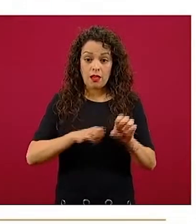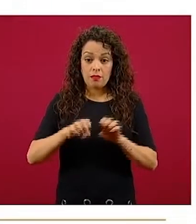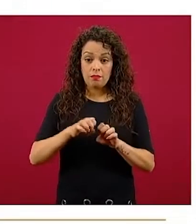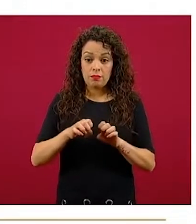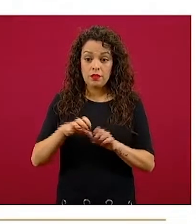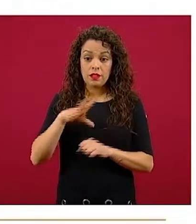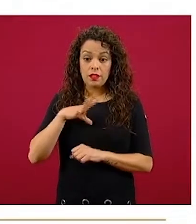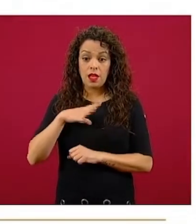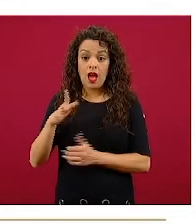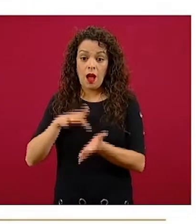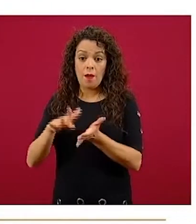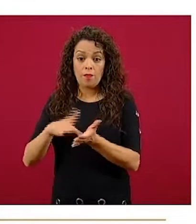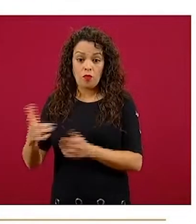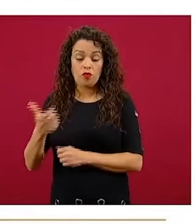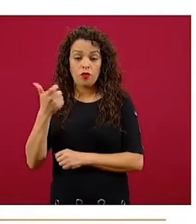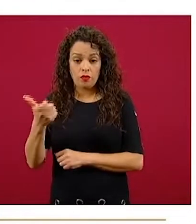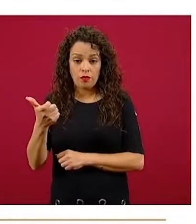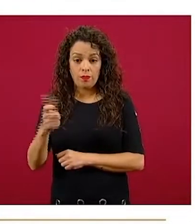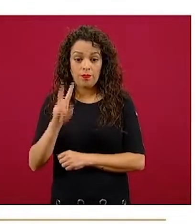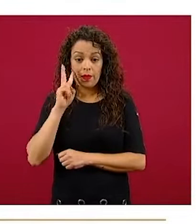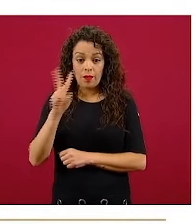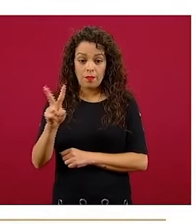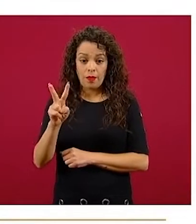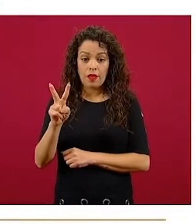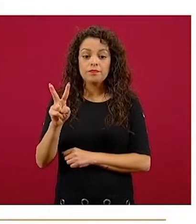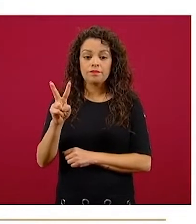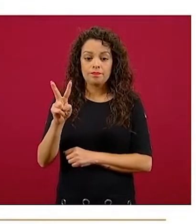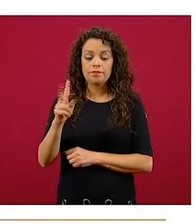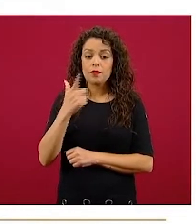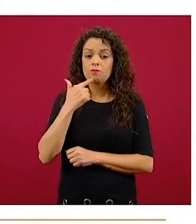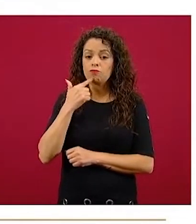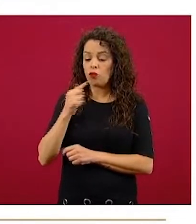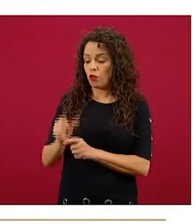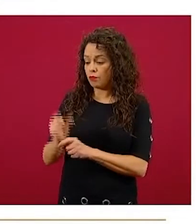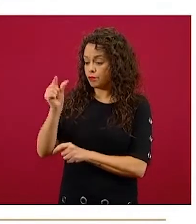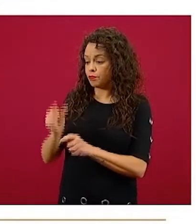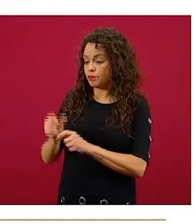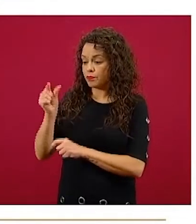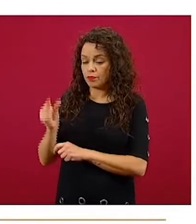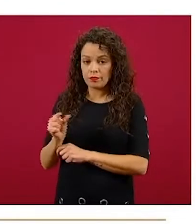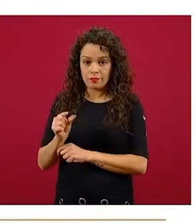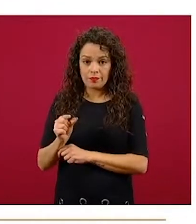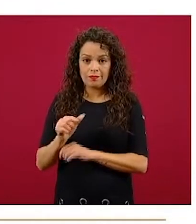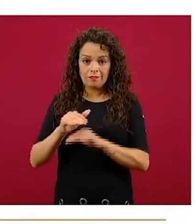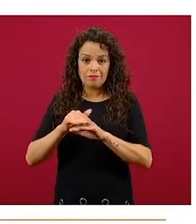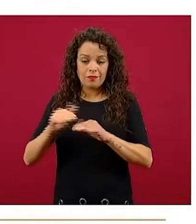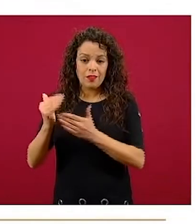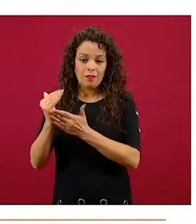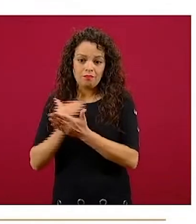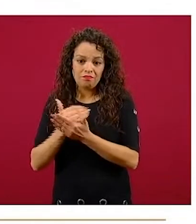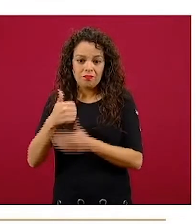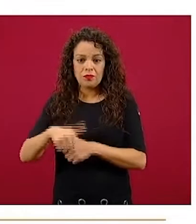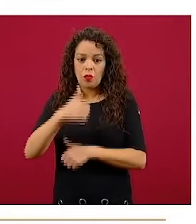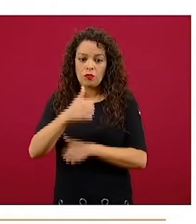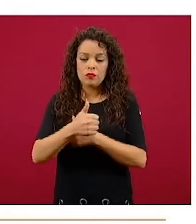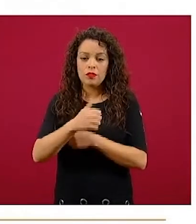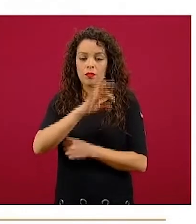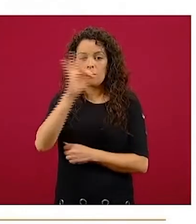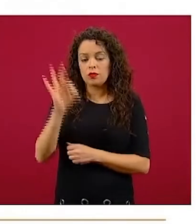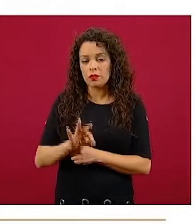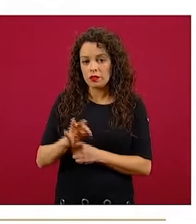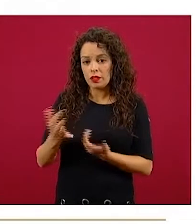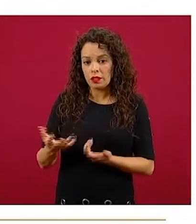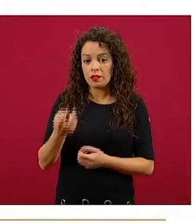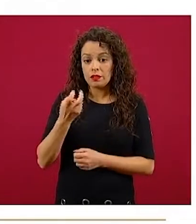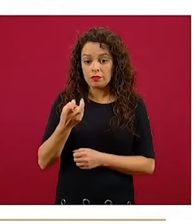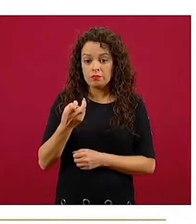barra roja, que son las microempresas, tienen menos probabilidad de financiarse, es alrededor del 11 por ciento. Las pequeñas